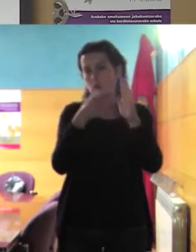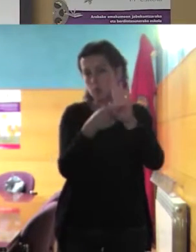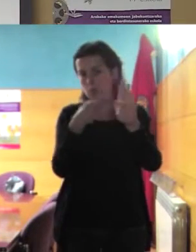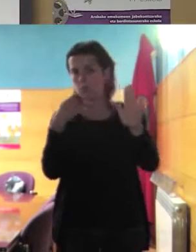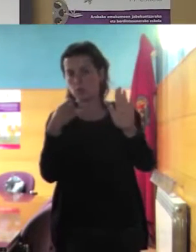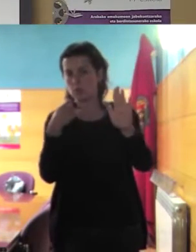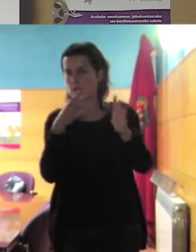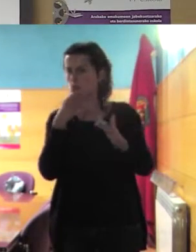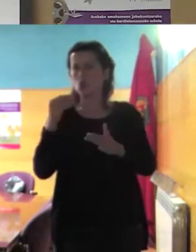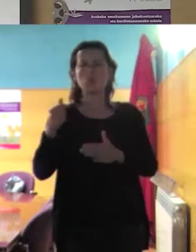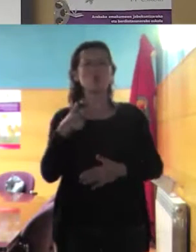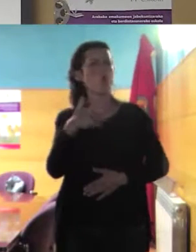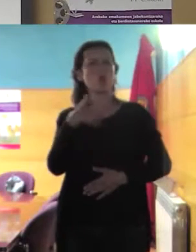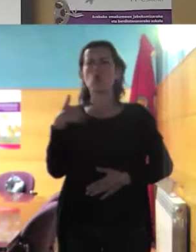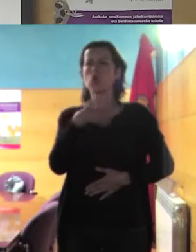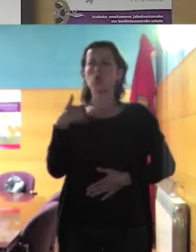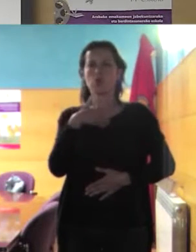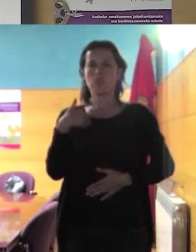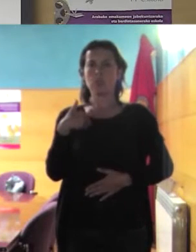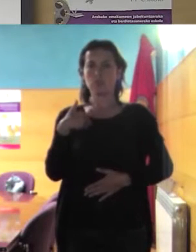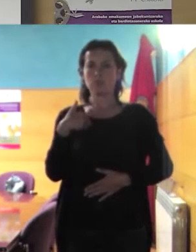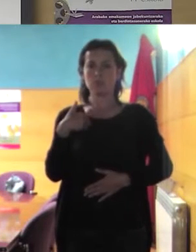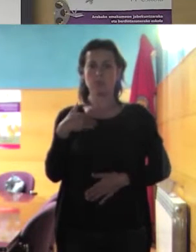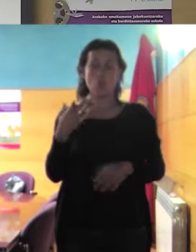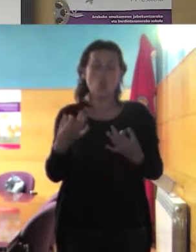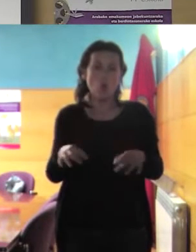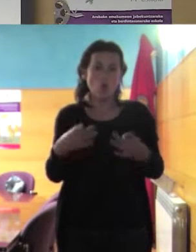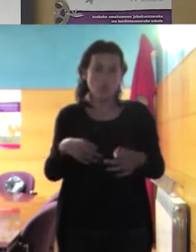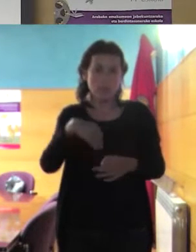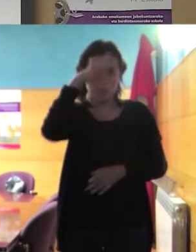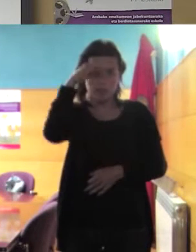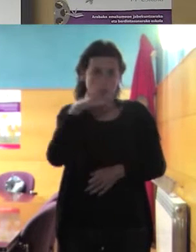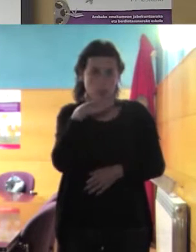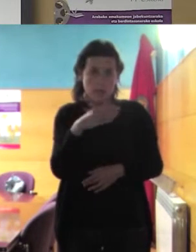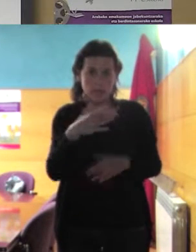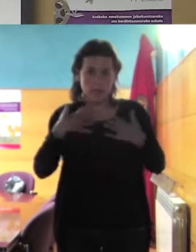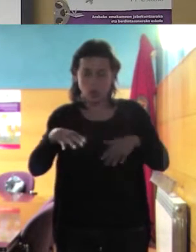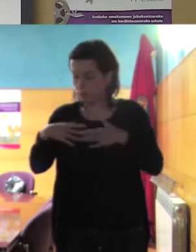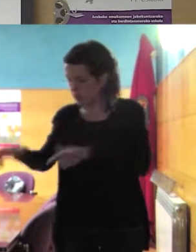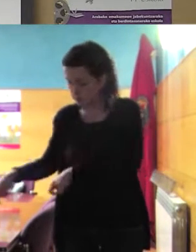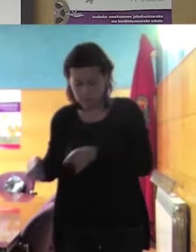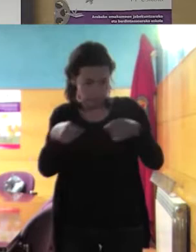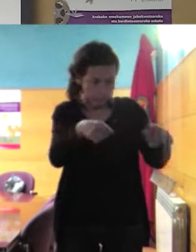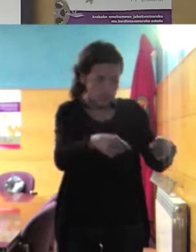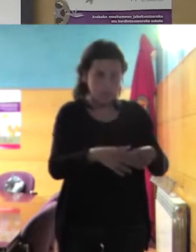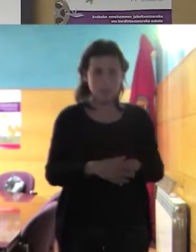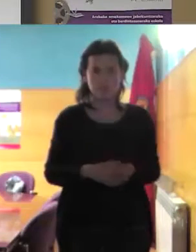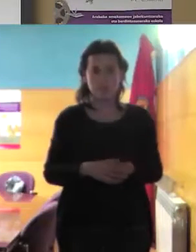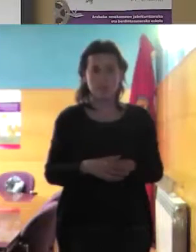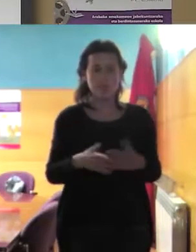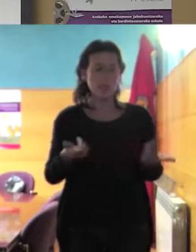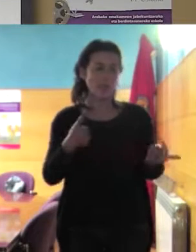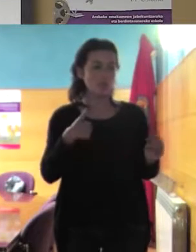muy joven dice yo quiero esto yo quiero aquello pues se pone la ropa que la madre o el padre han puesto en la silla la noche anterior y no tienen tampoco un